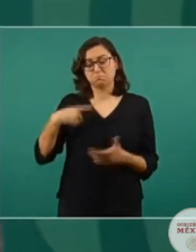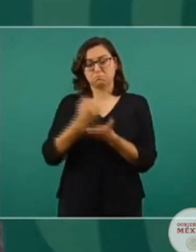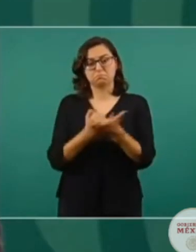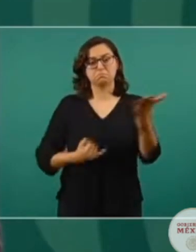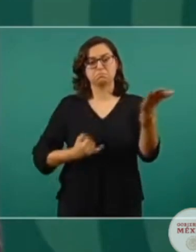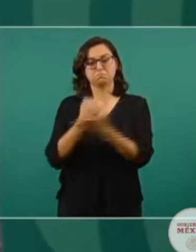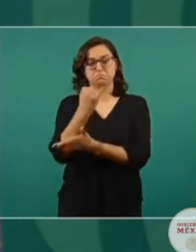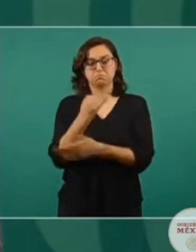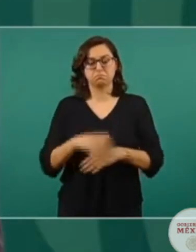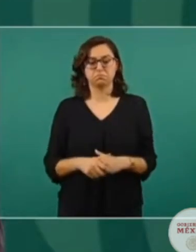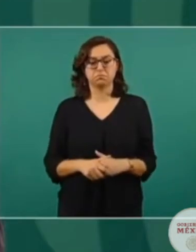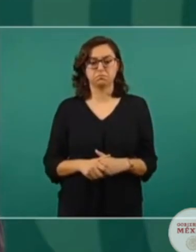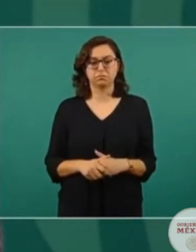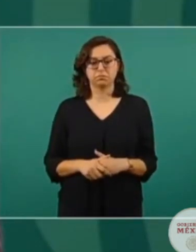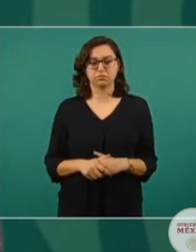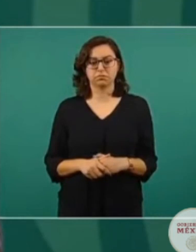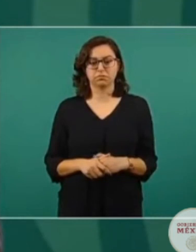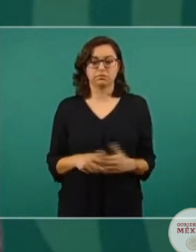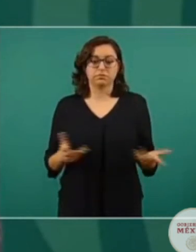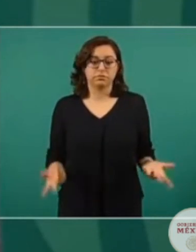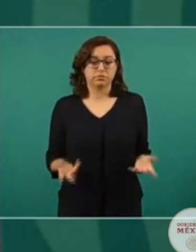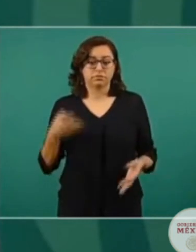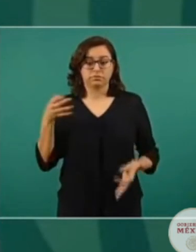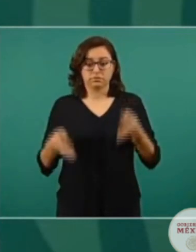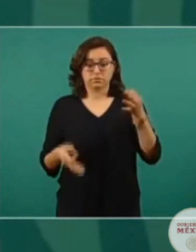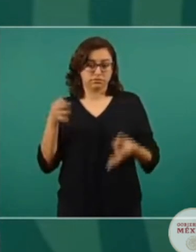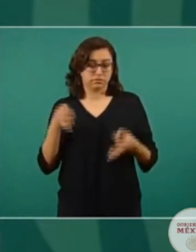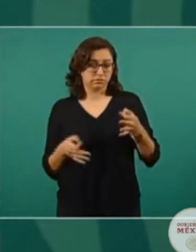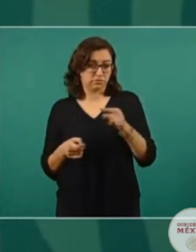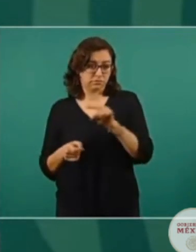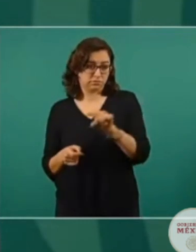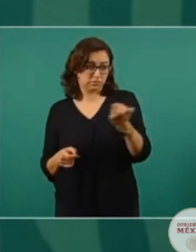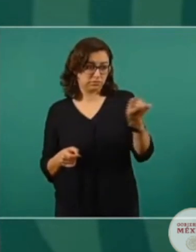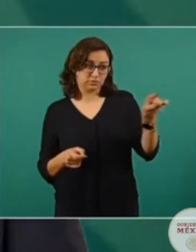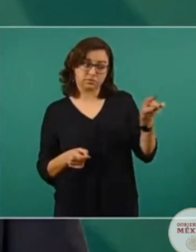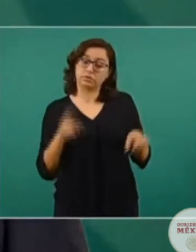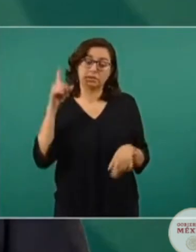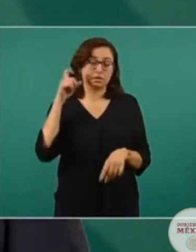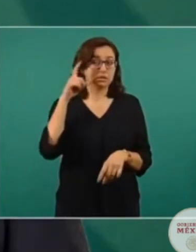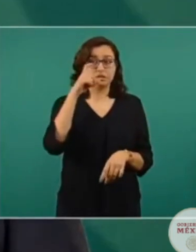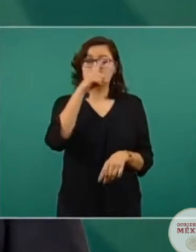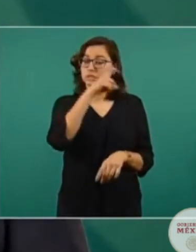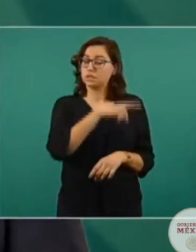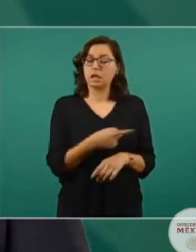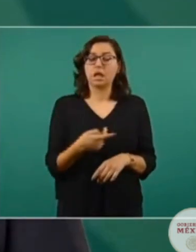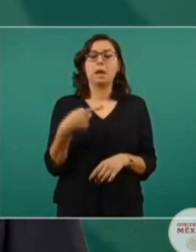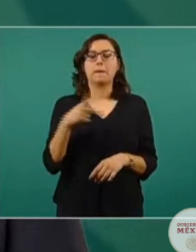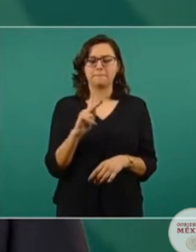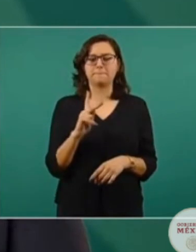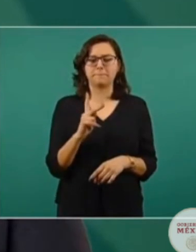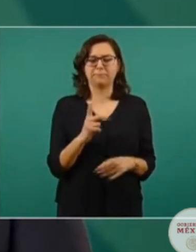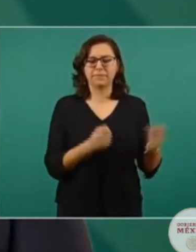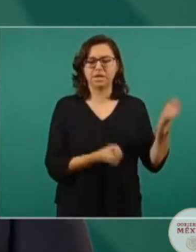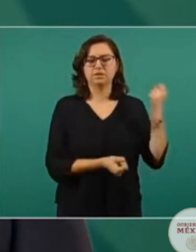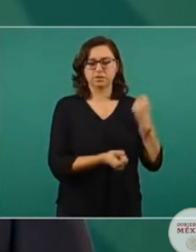con los jueces está más complicado, aun cuando ya hay jueces que están rechazando